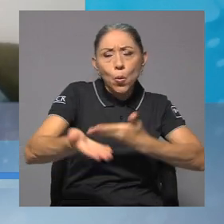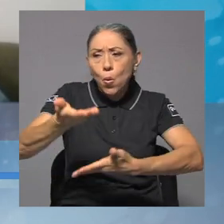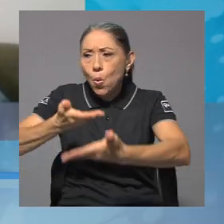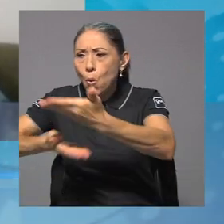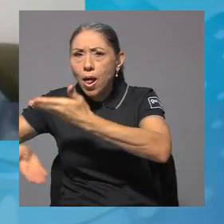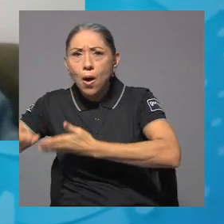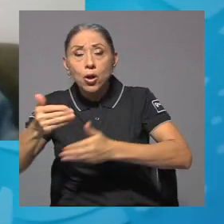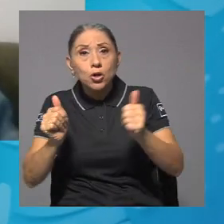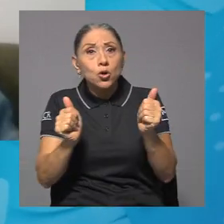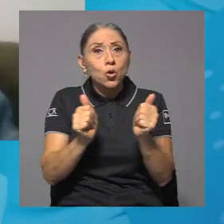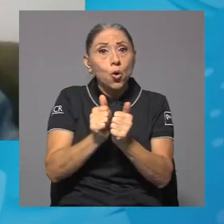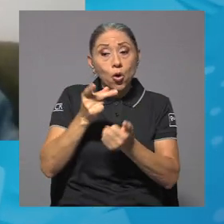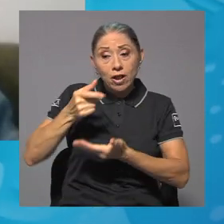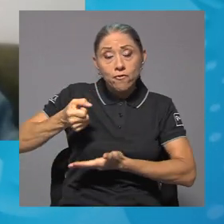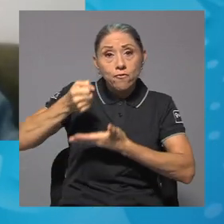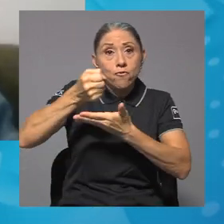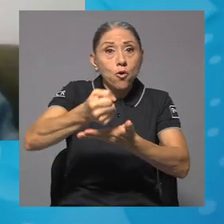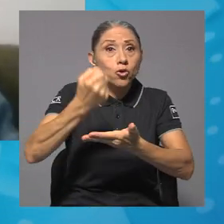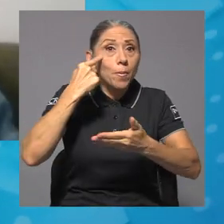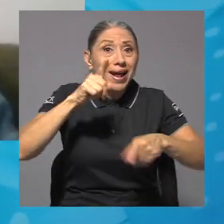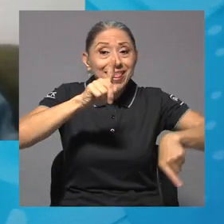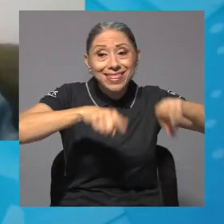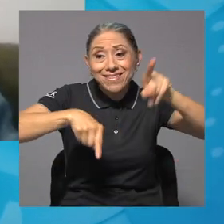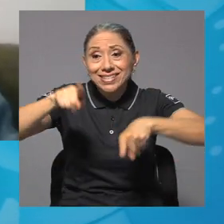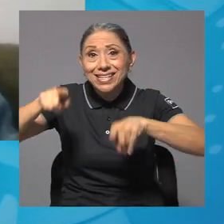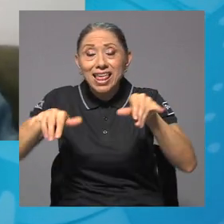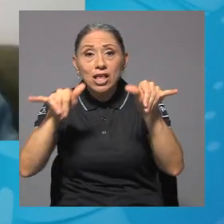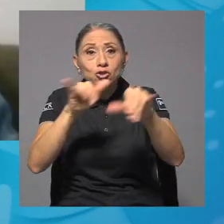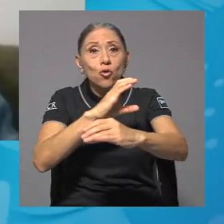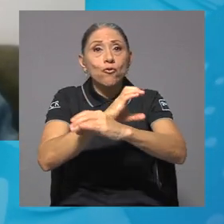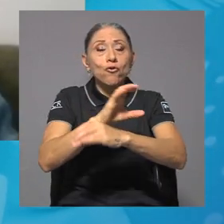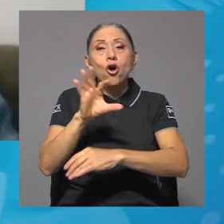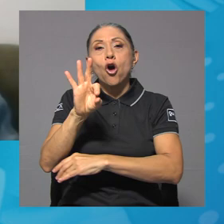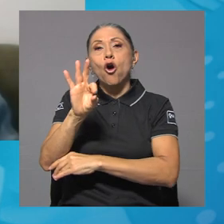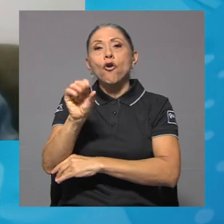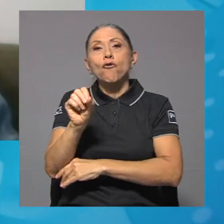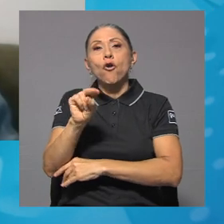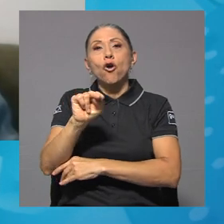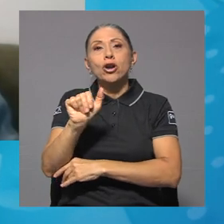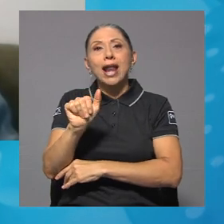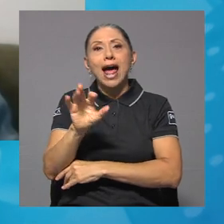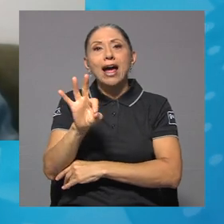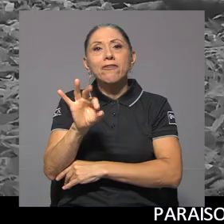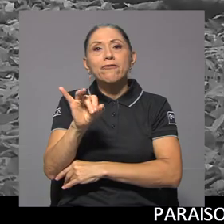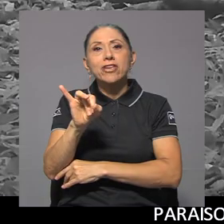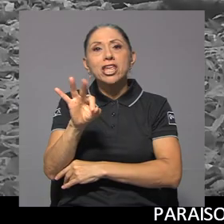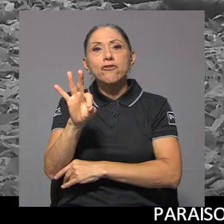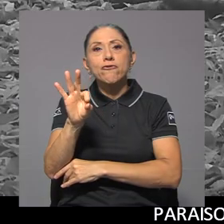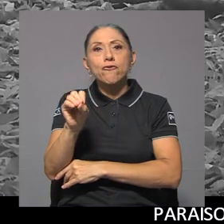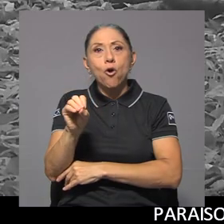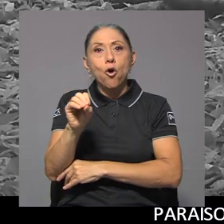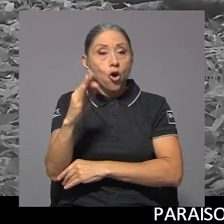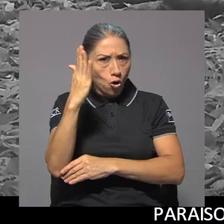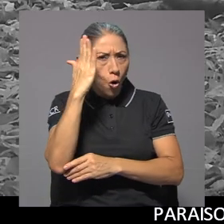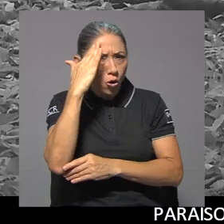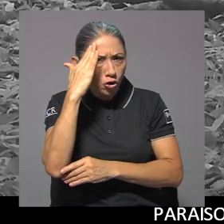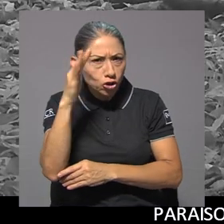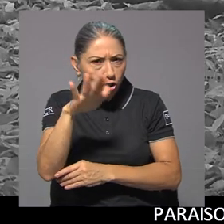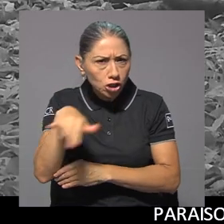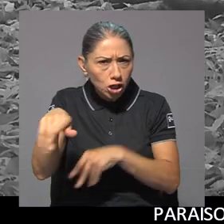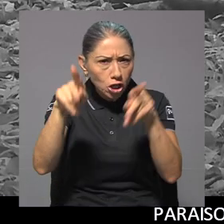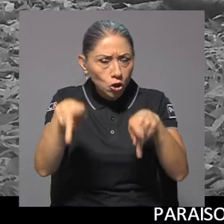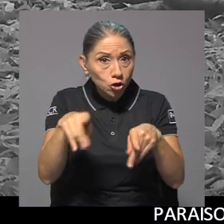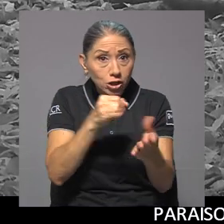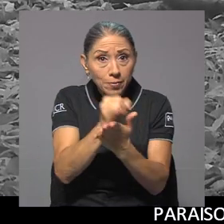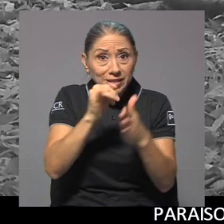el Fondo para Diversidad Sostenible, con Fonafifo, con conocidos investigadores de la